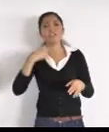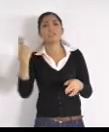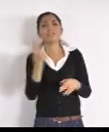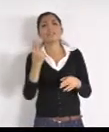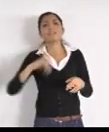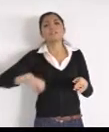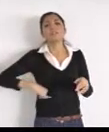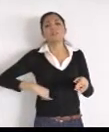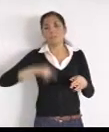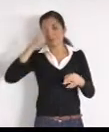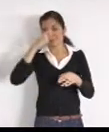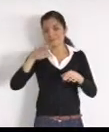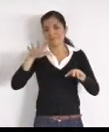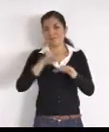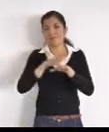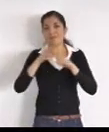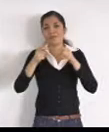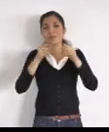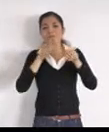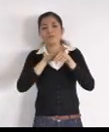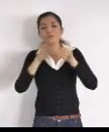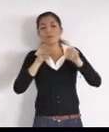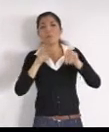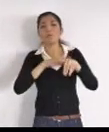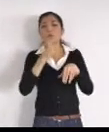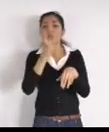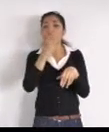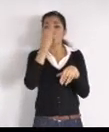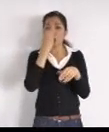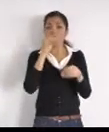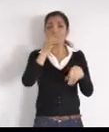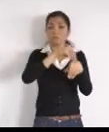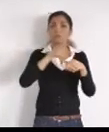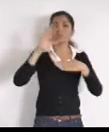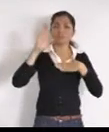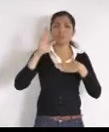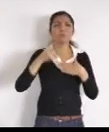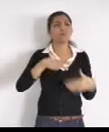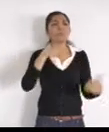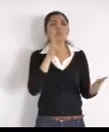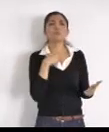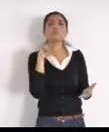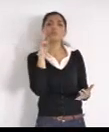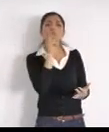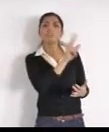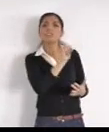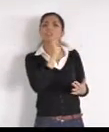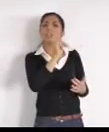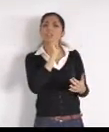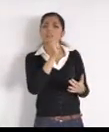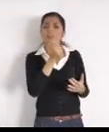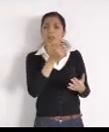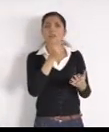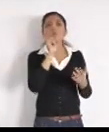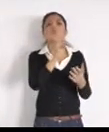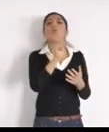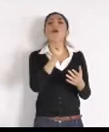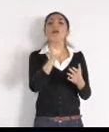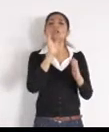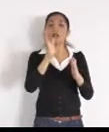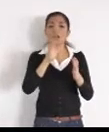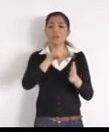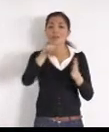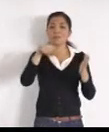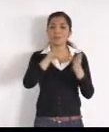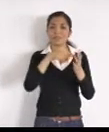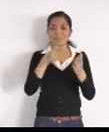y la realidad es otra, para cuando estaría, entregado el funcionamiento, al ayuntamiento, por el hecho, de que siguen construyendo, no hemos recibido, la visita de educación, en el